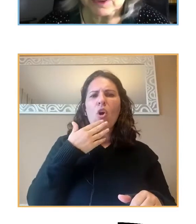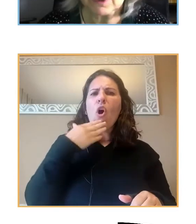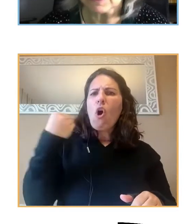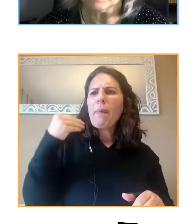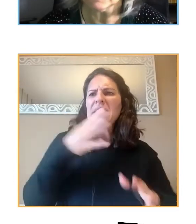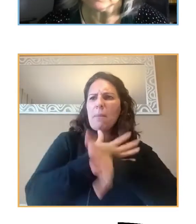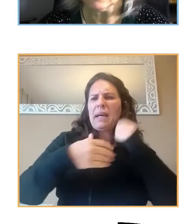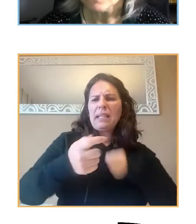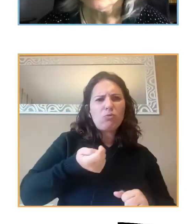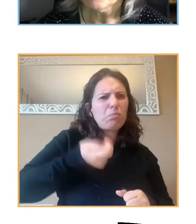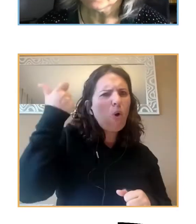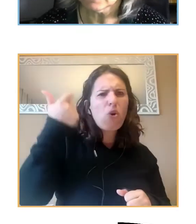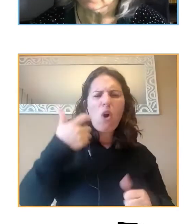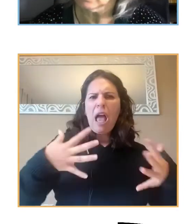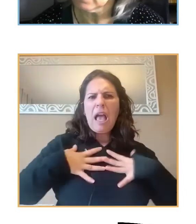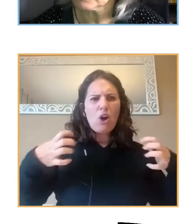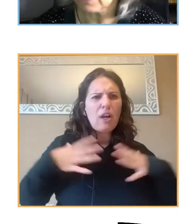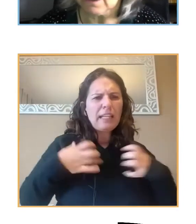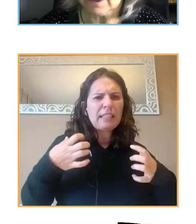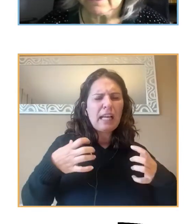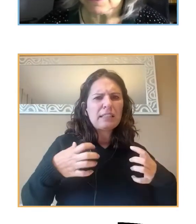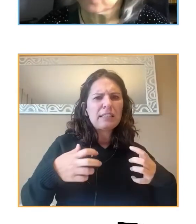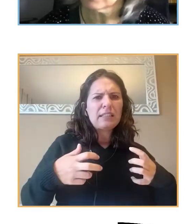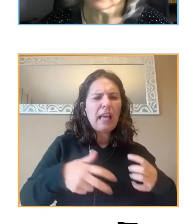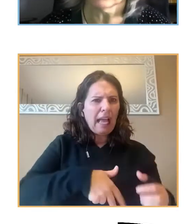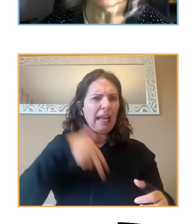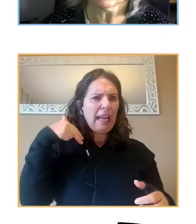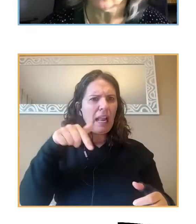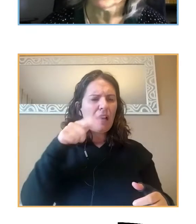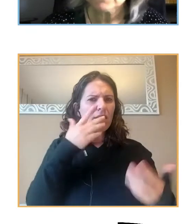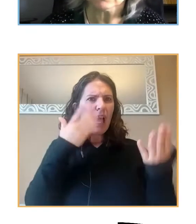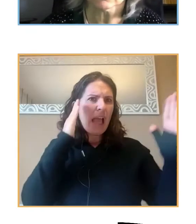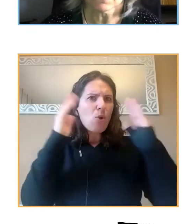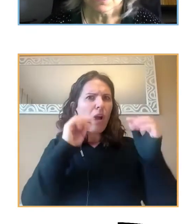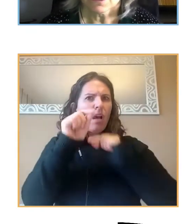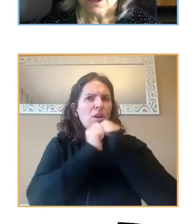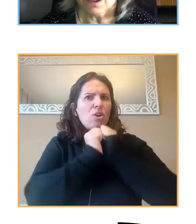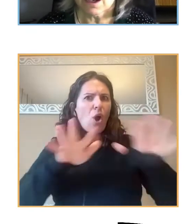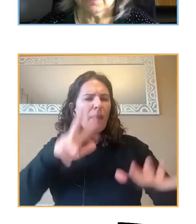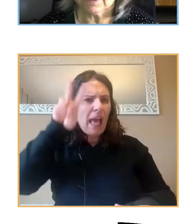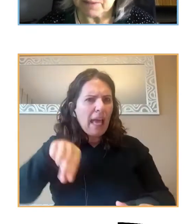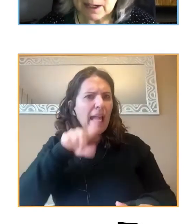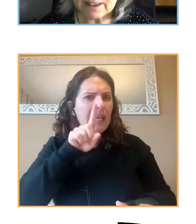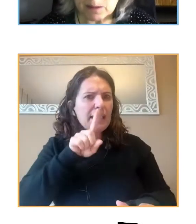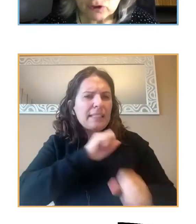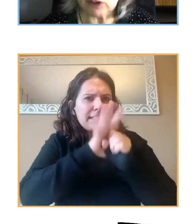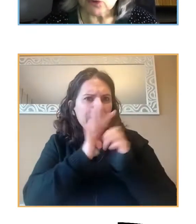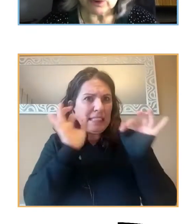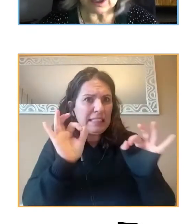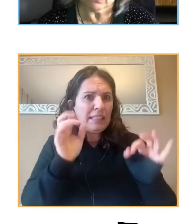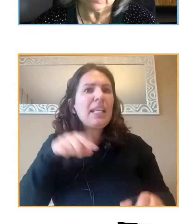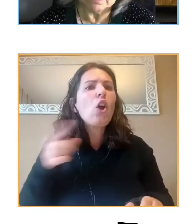específicamente para esta época de COVID. También les damos